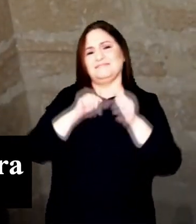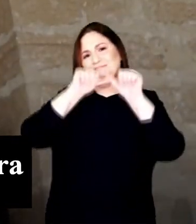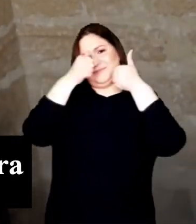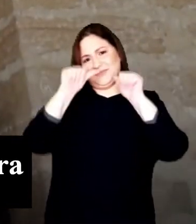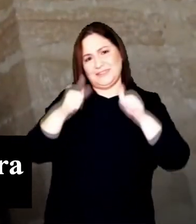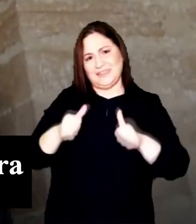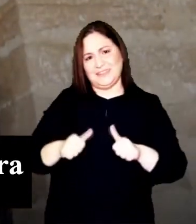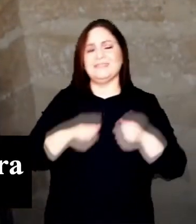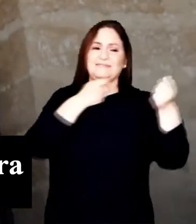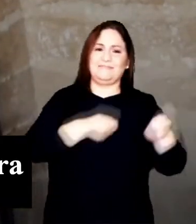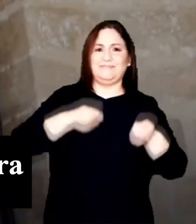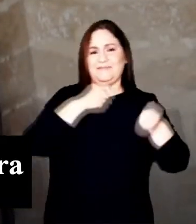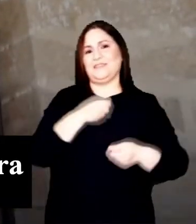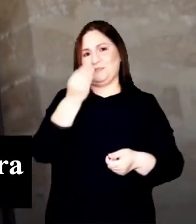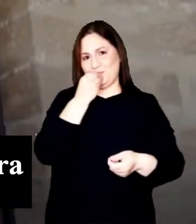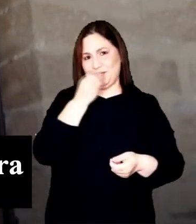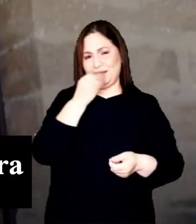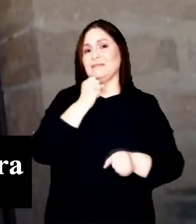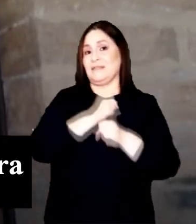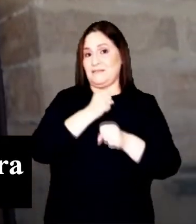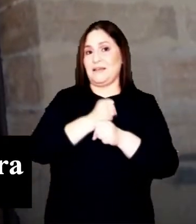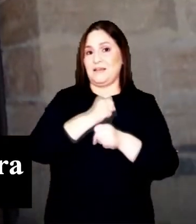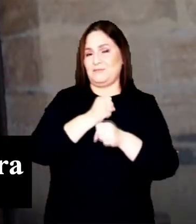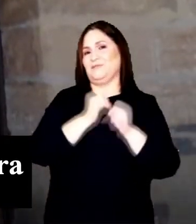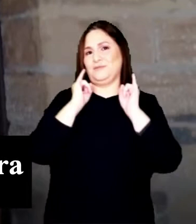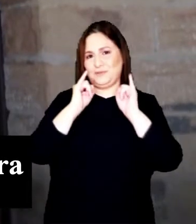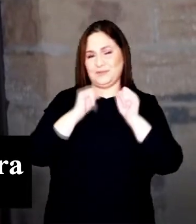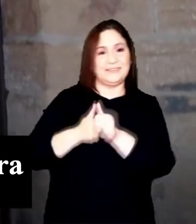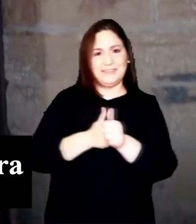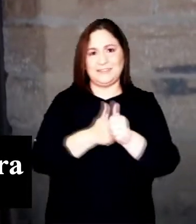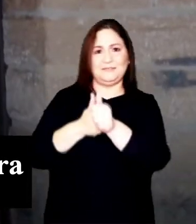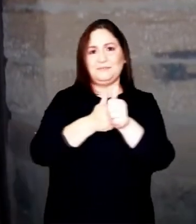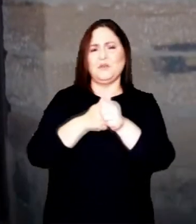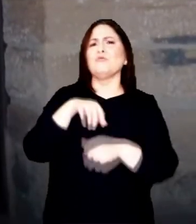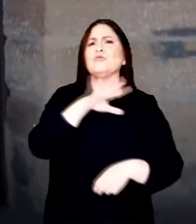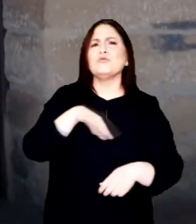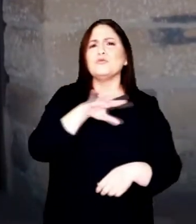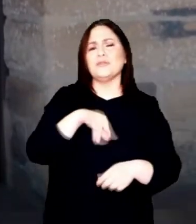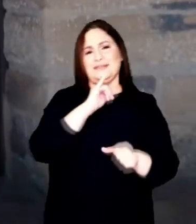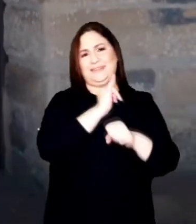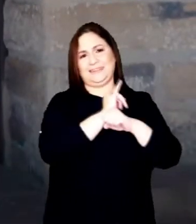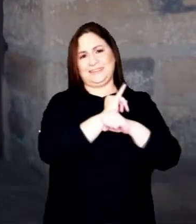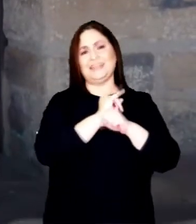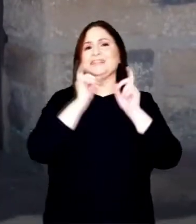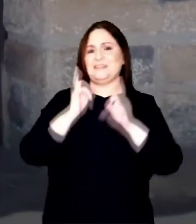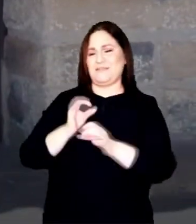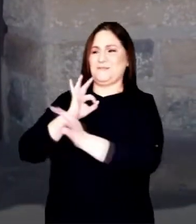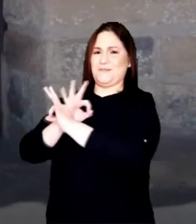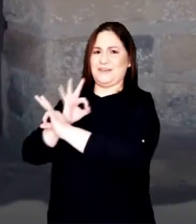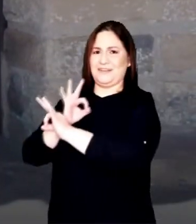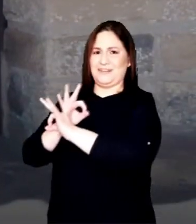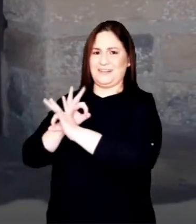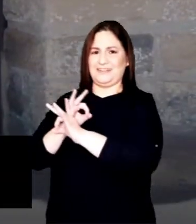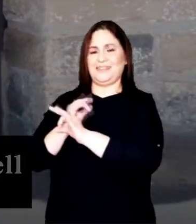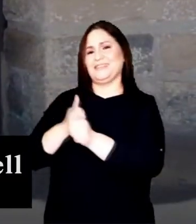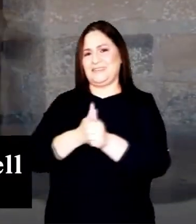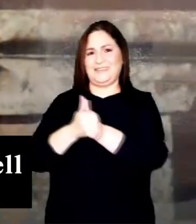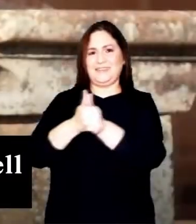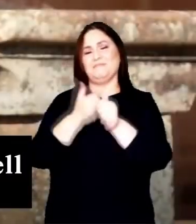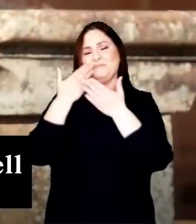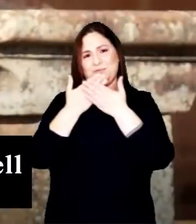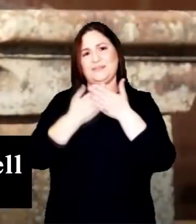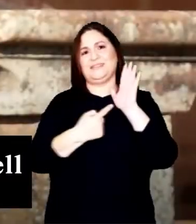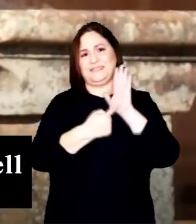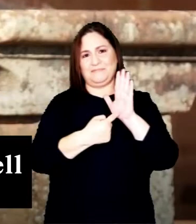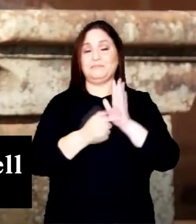la gente a la artesanía y la agricultura. Yo soy de guía para